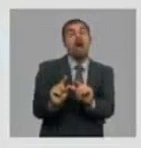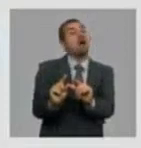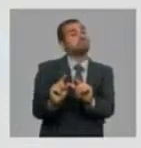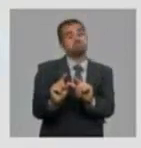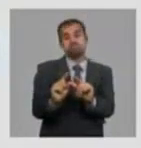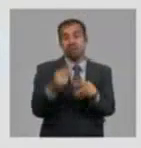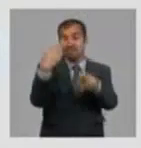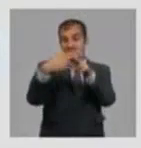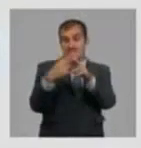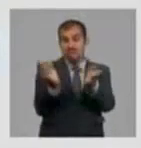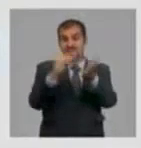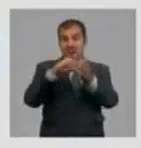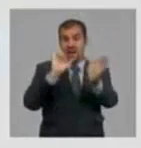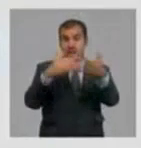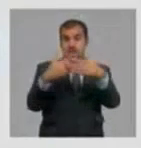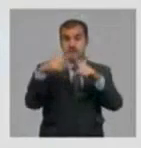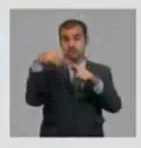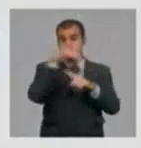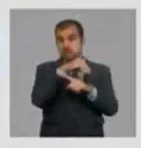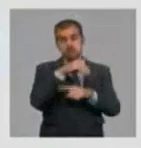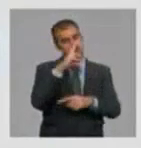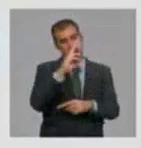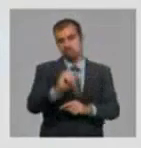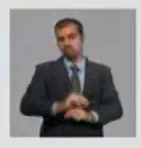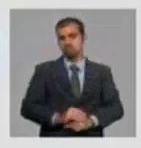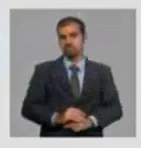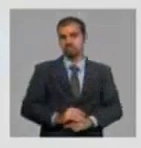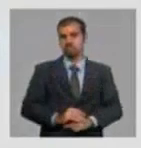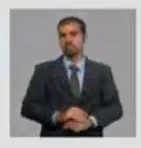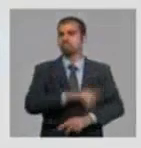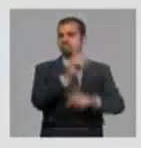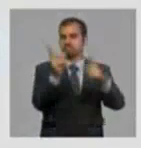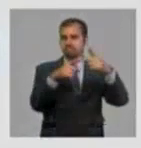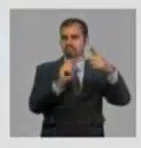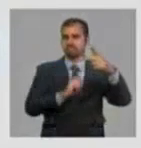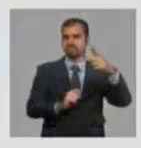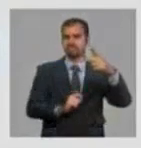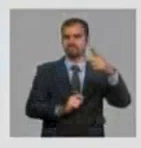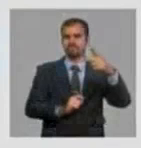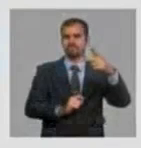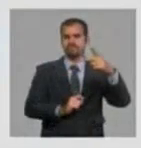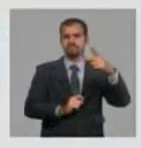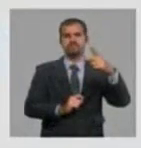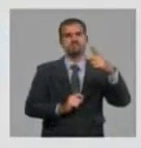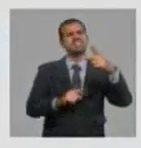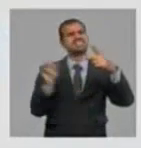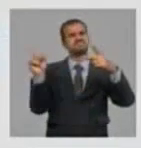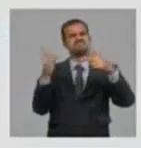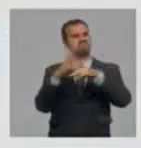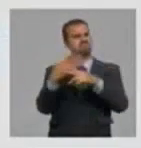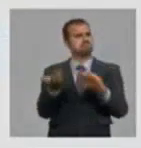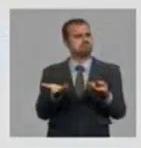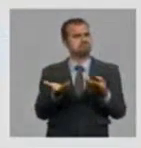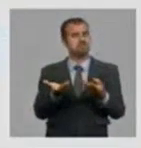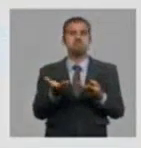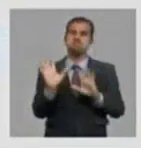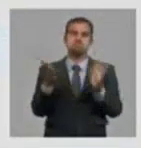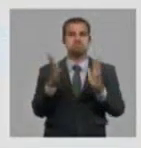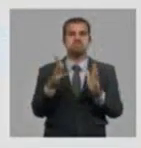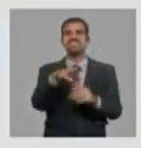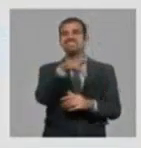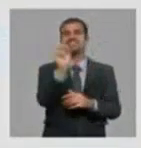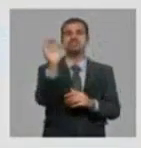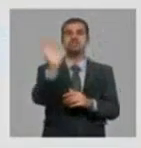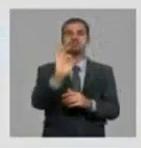Federación total de importaciones y exportaciones de menor o igual que un 0,7%. ¿Qué quiere decir eso? Que tienen que, por lo menos, exportar el 30% más